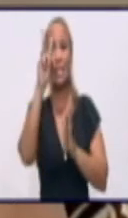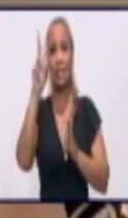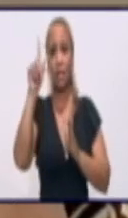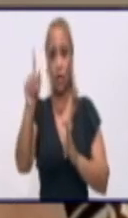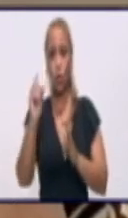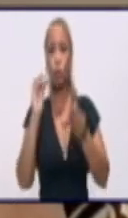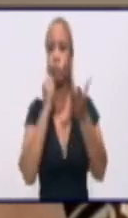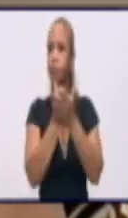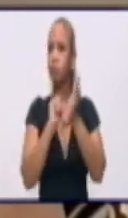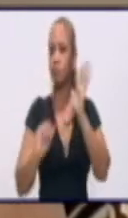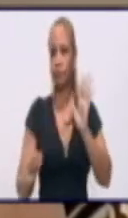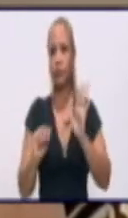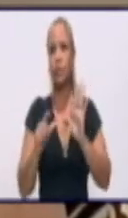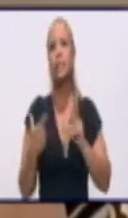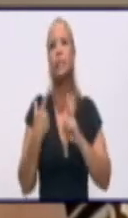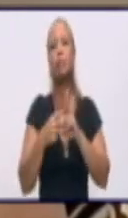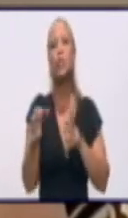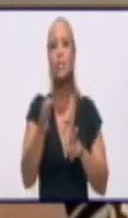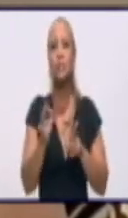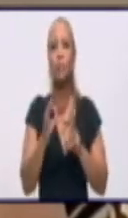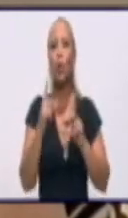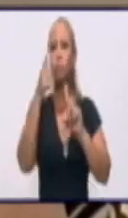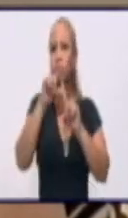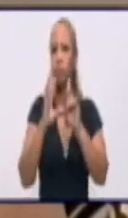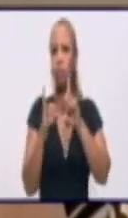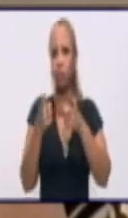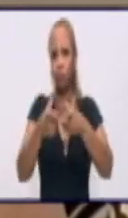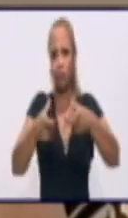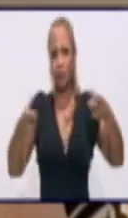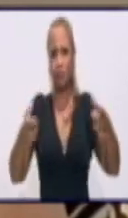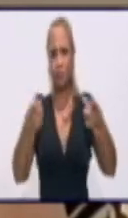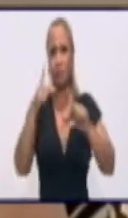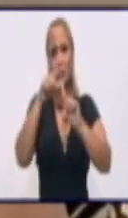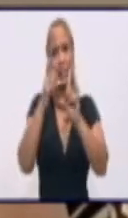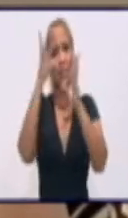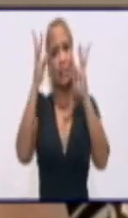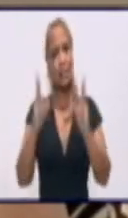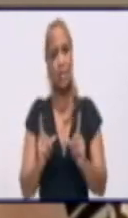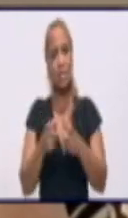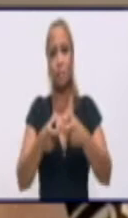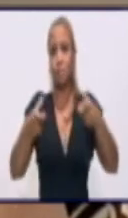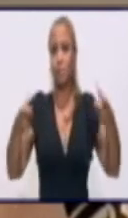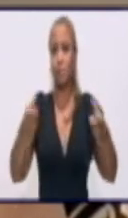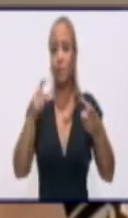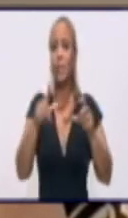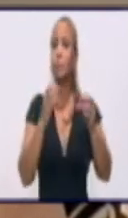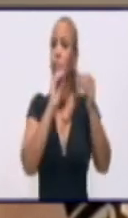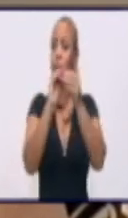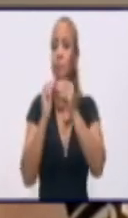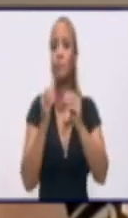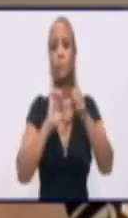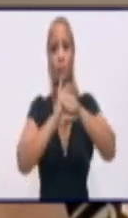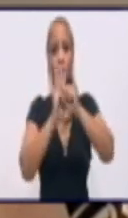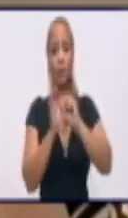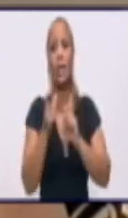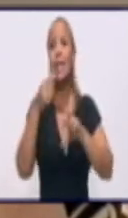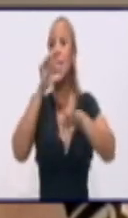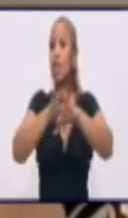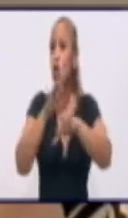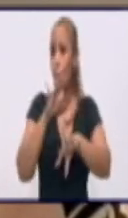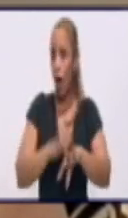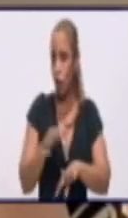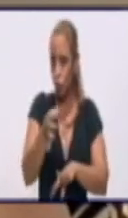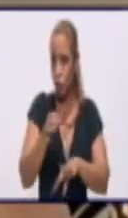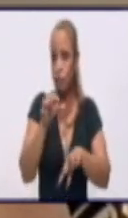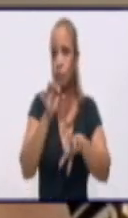municipios hoy que exhiben la mayor tasa de incidencia de la COVID es, por ejemplo, Río Cauto que tiene